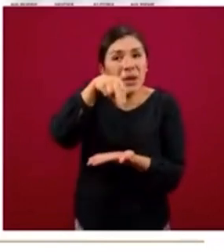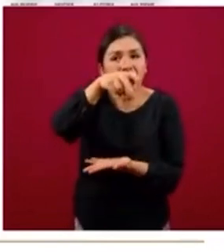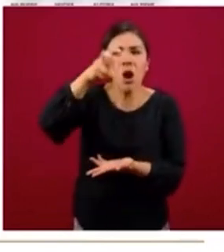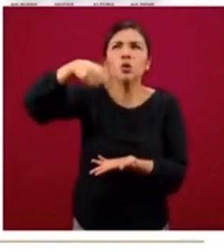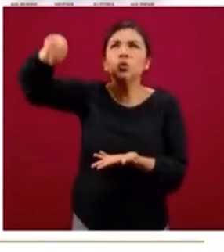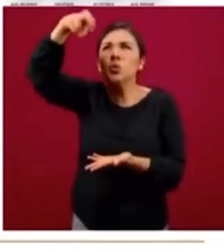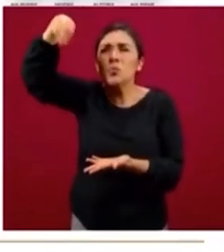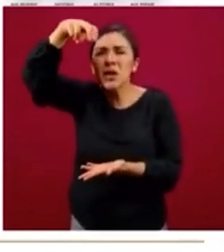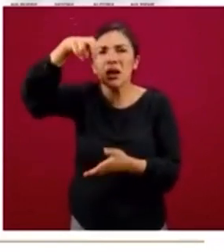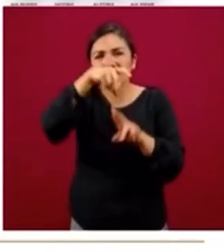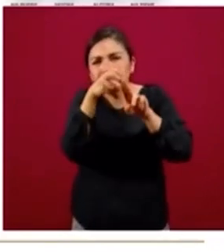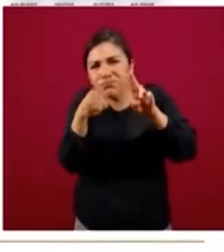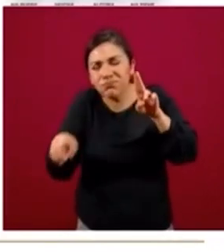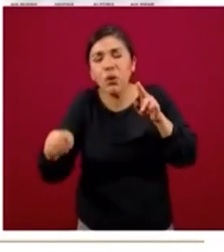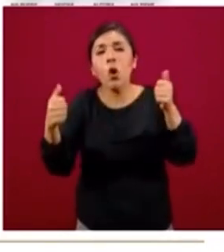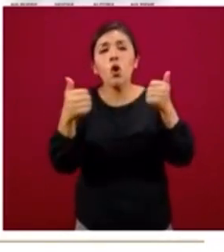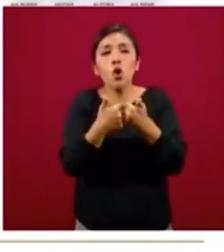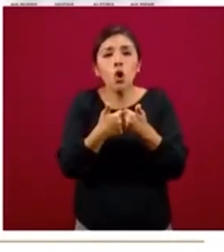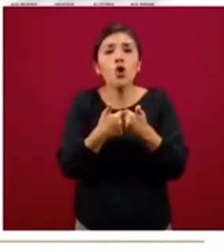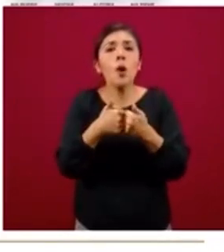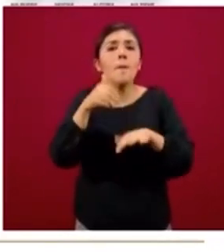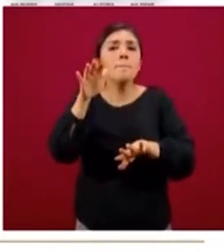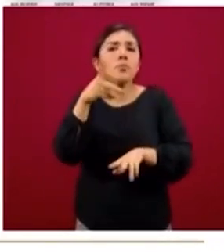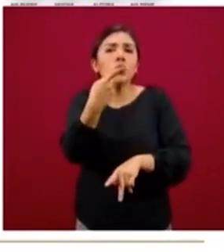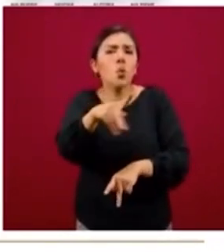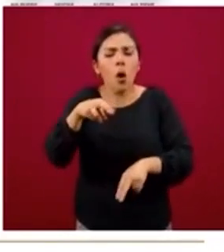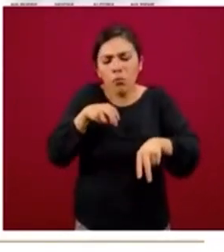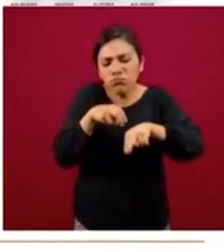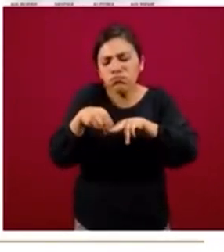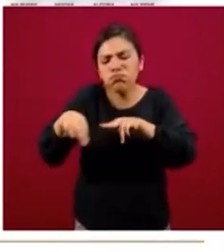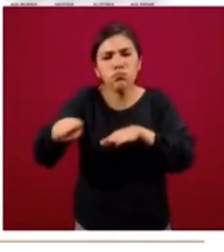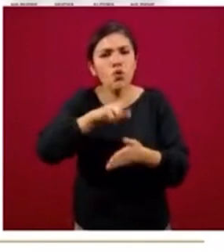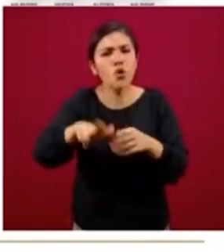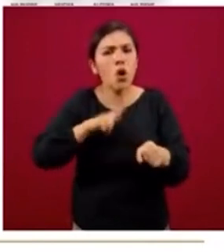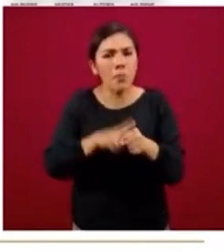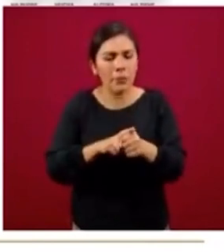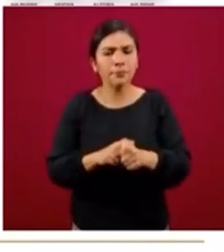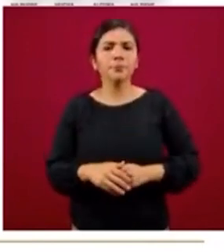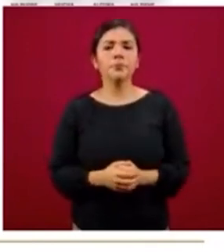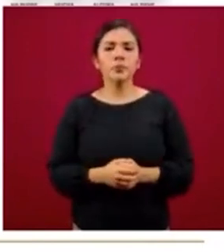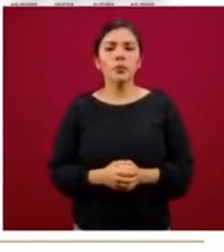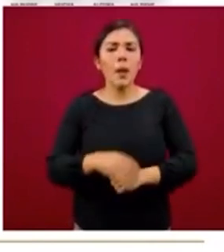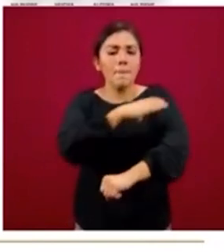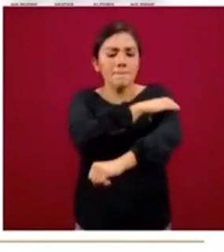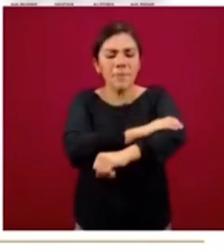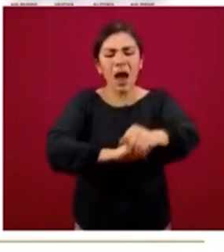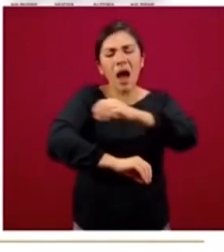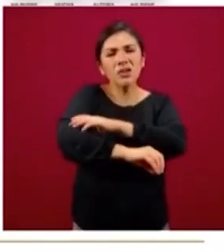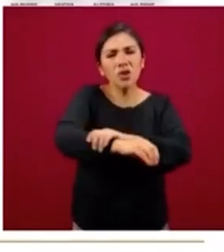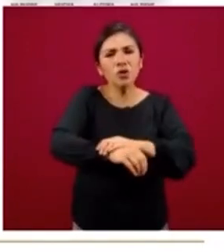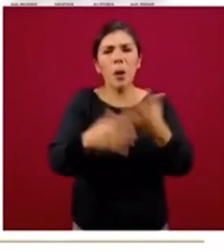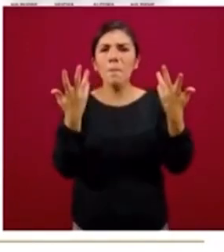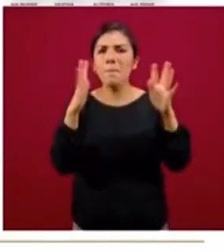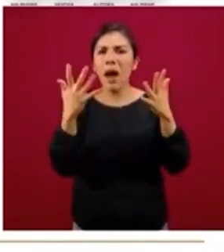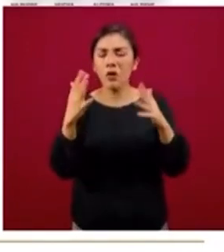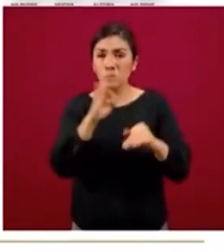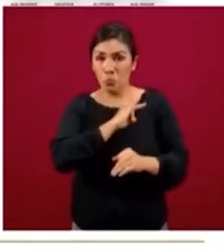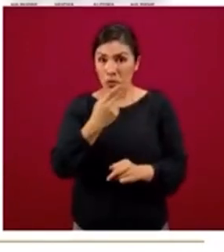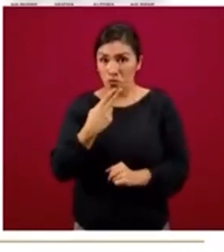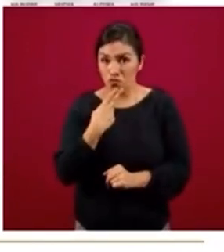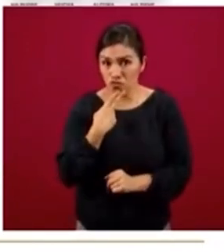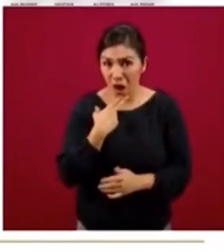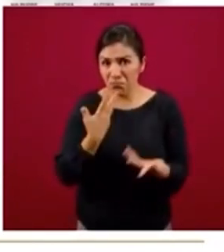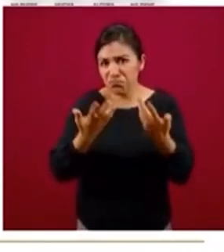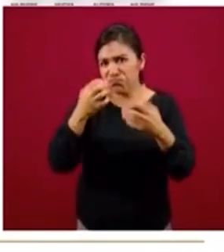o subir o bajar escalones usando sus piernas. Mover o usar los brazos o las manos.